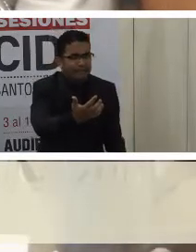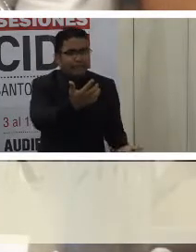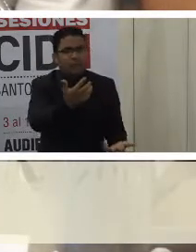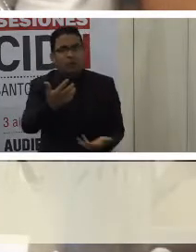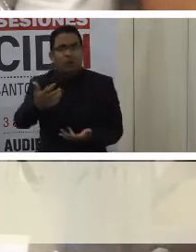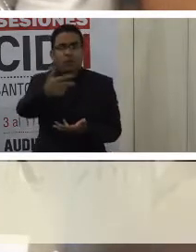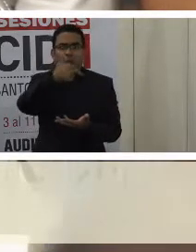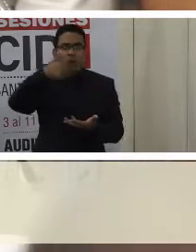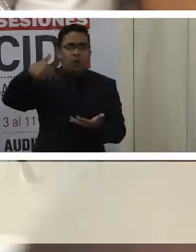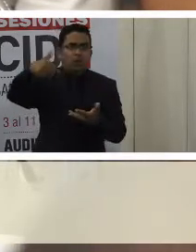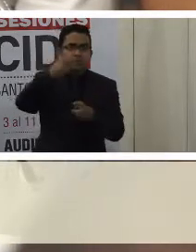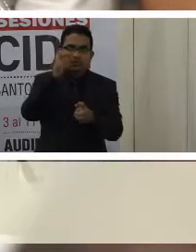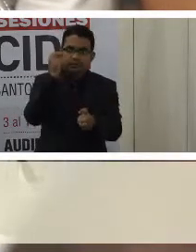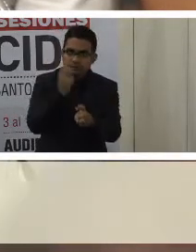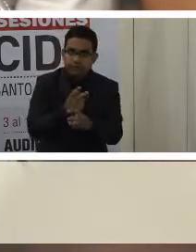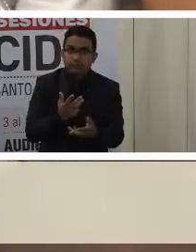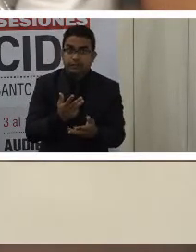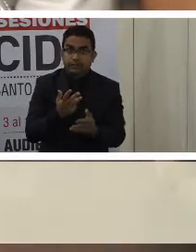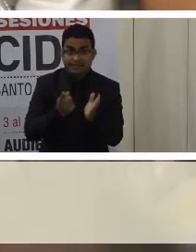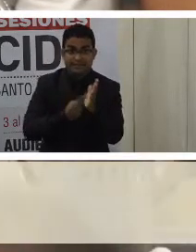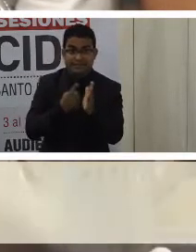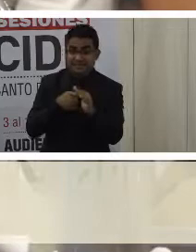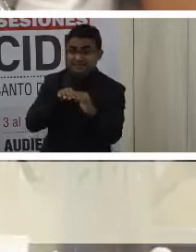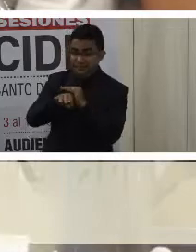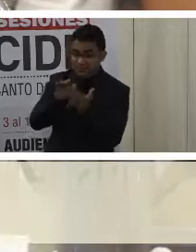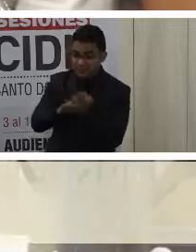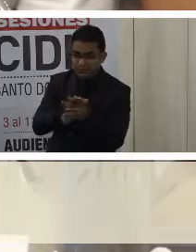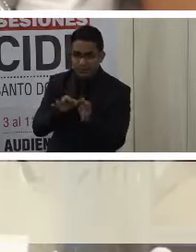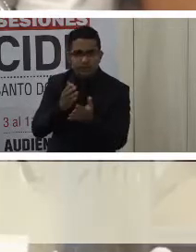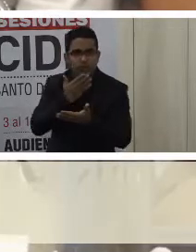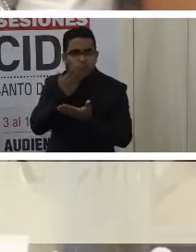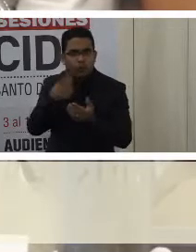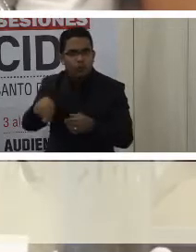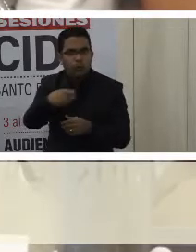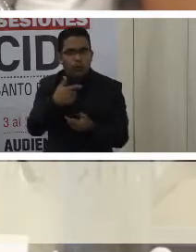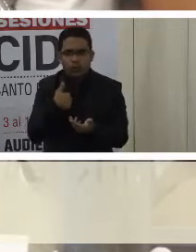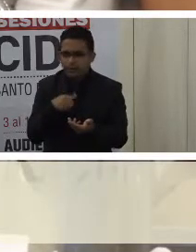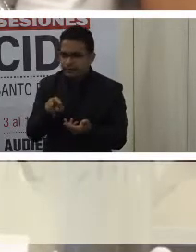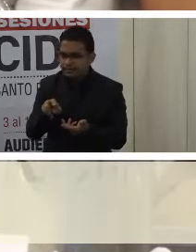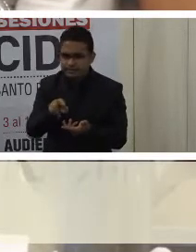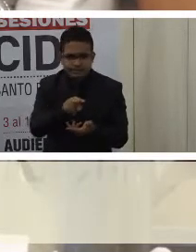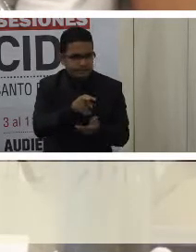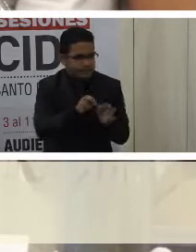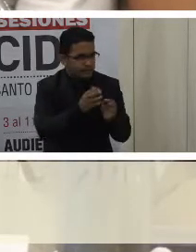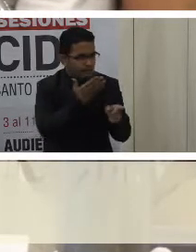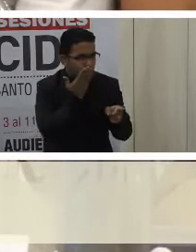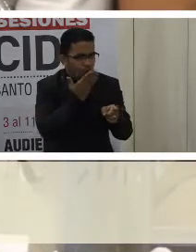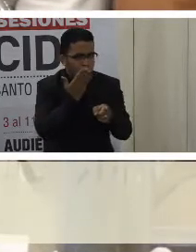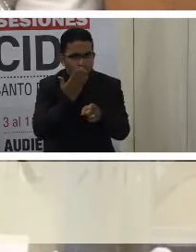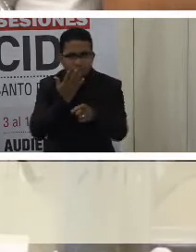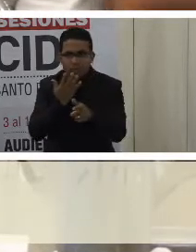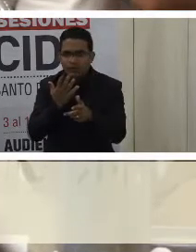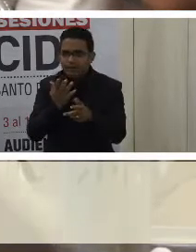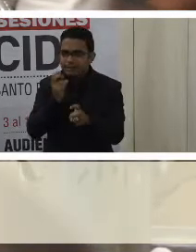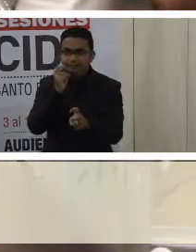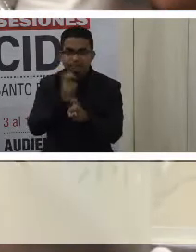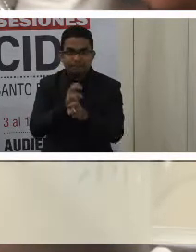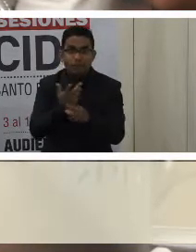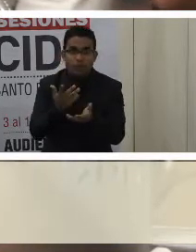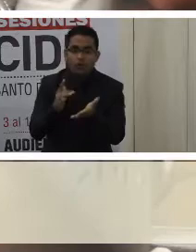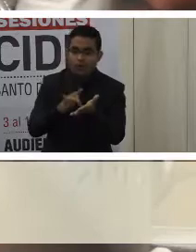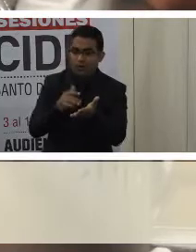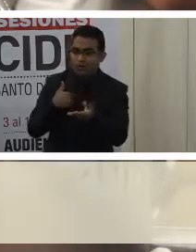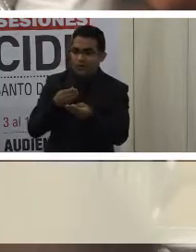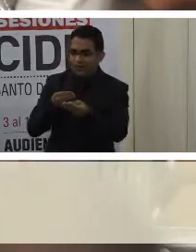hospital no cuenta con intérpretes de señas. Adicionalmente, los niños presentan carencias absolutas de tratamientos e insumos que